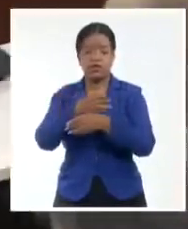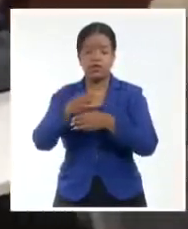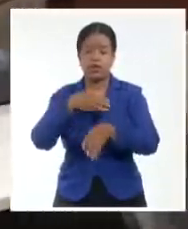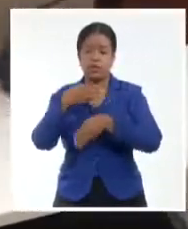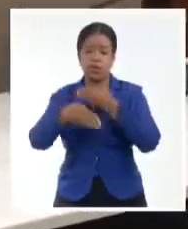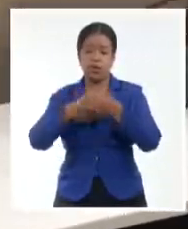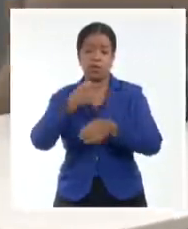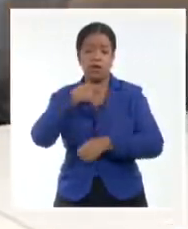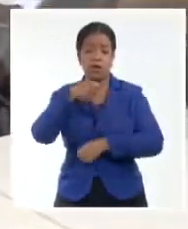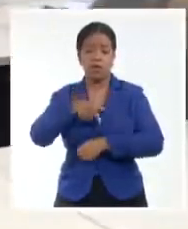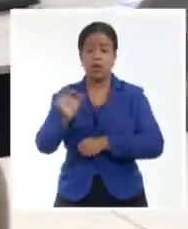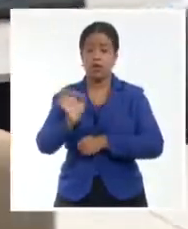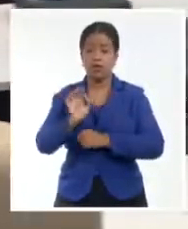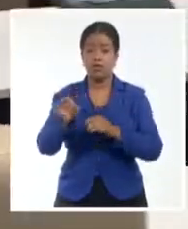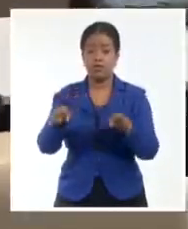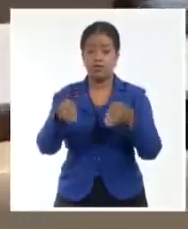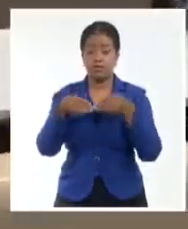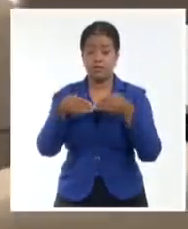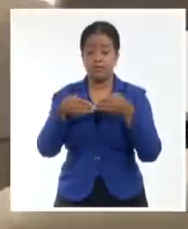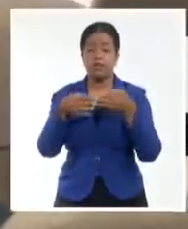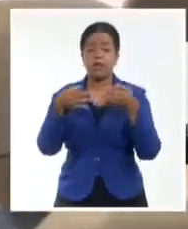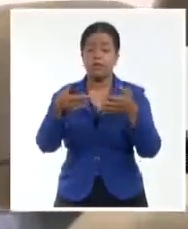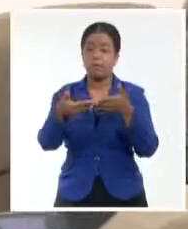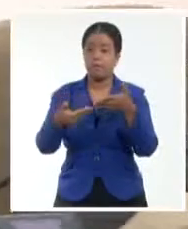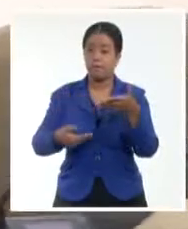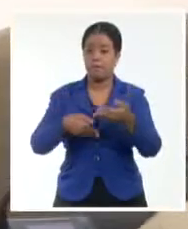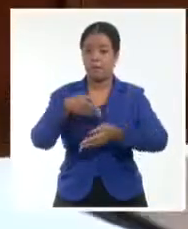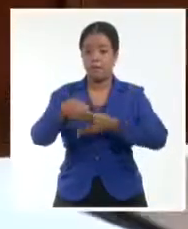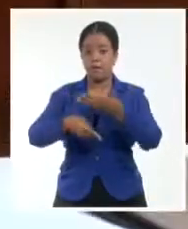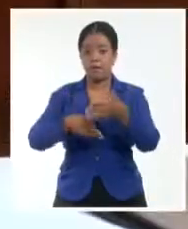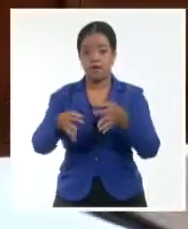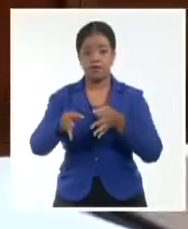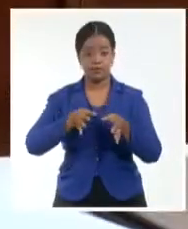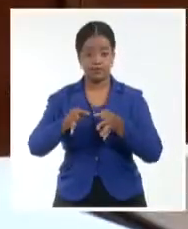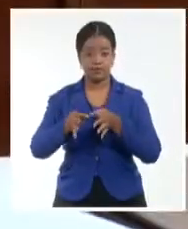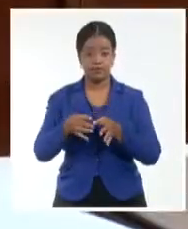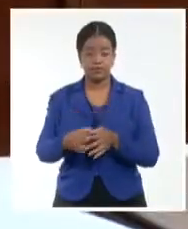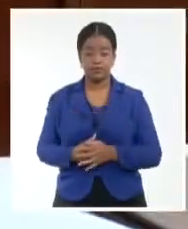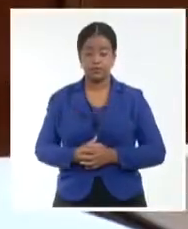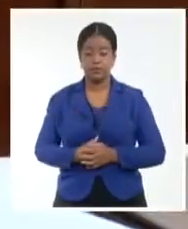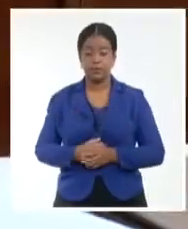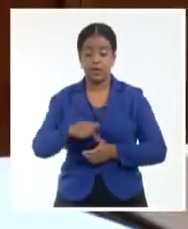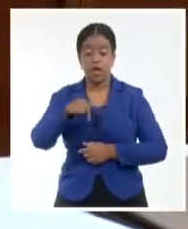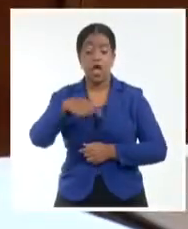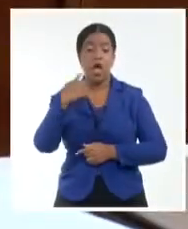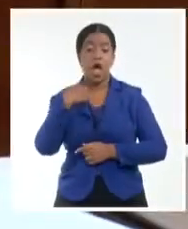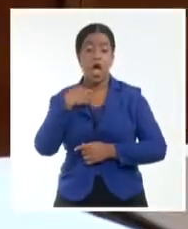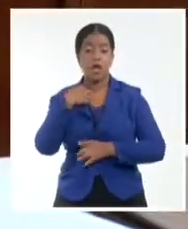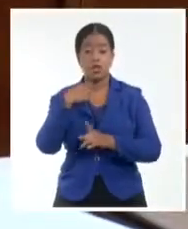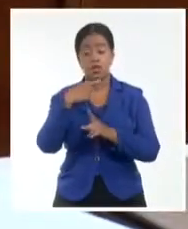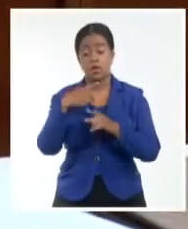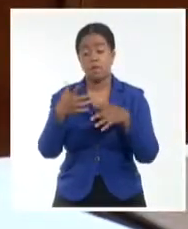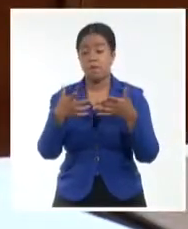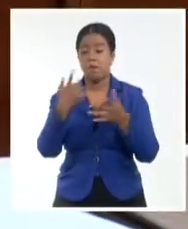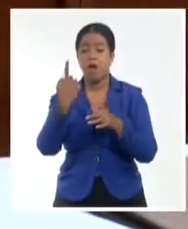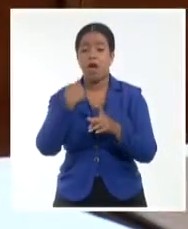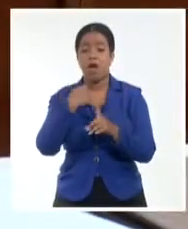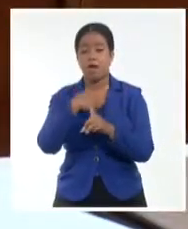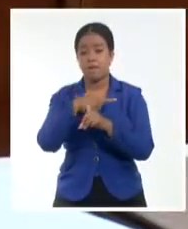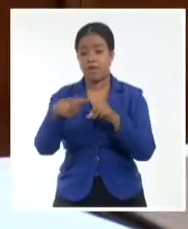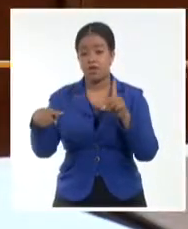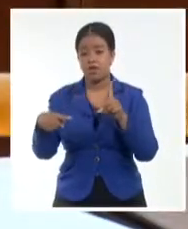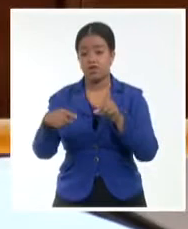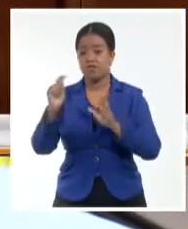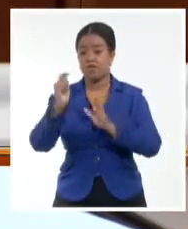ellas no haber concluido los trámites requeridos para su funcionamiento. En este año y medio se han firmado más de 9